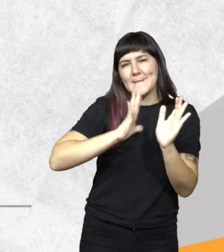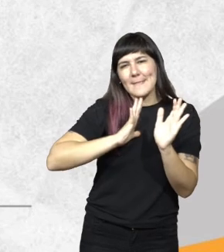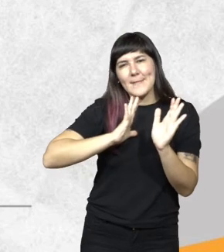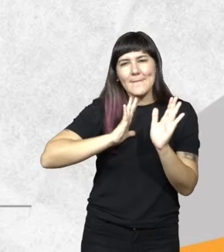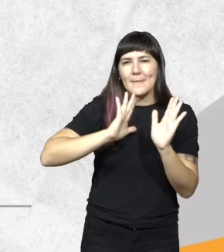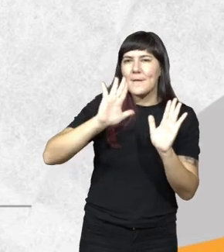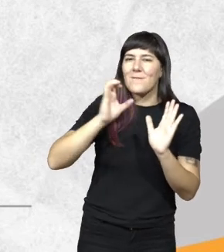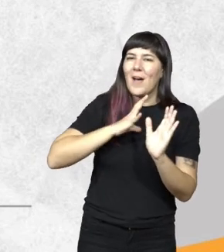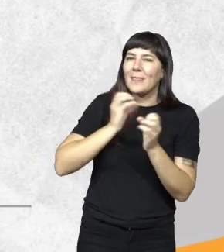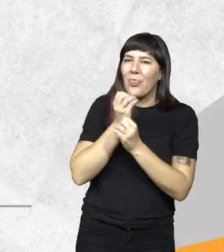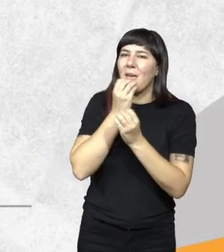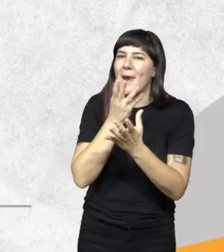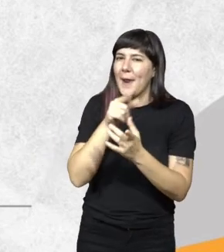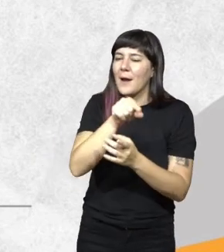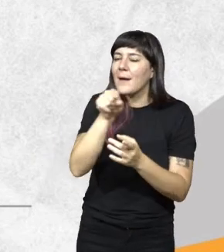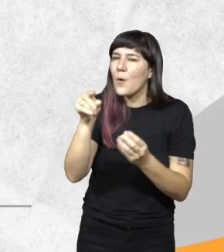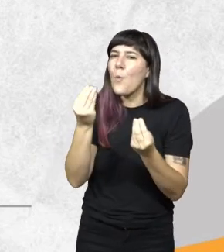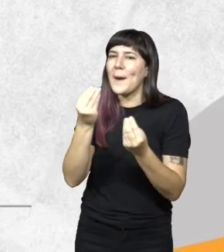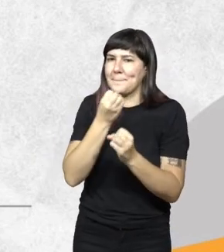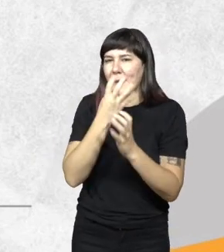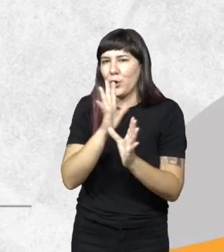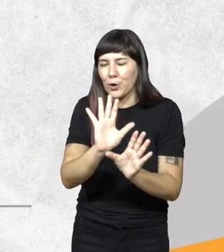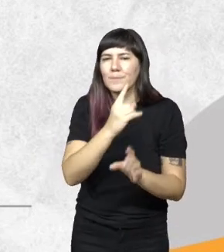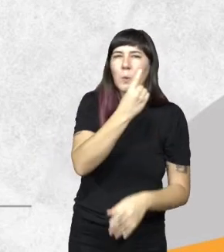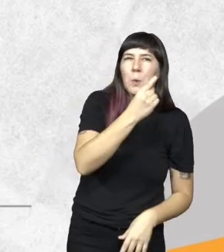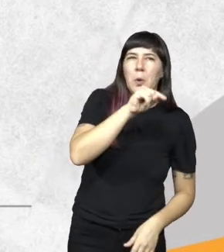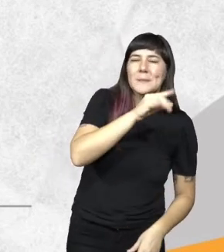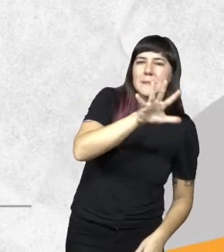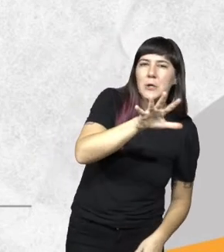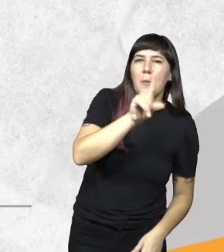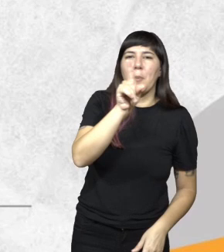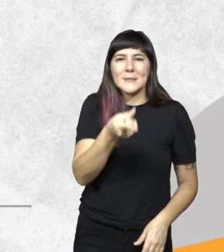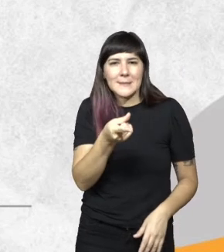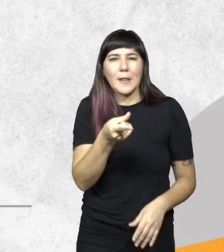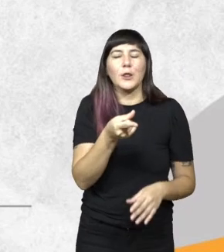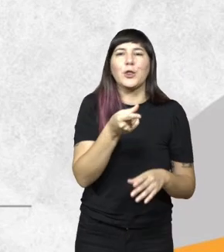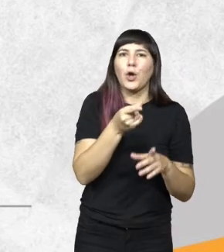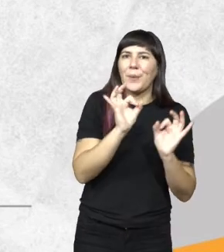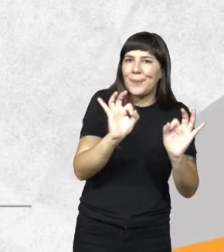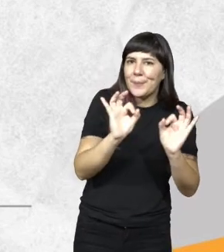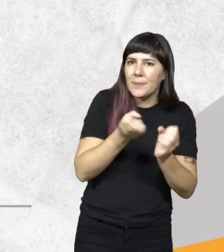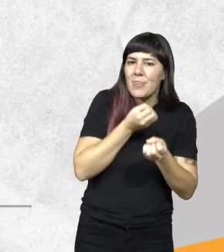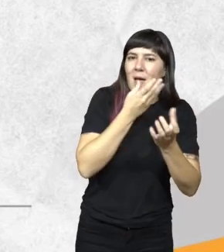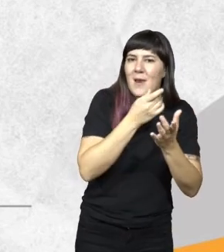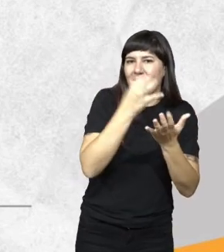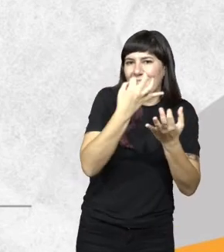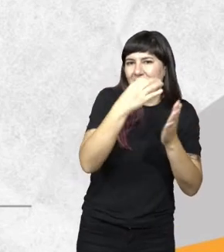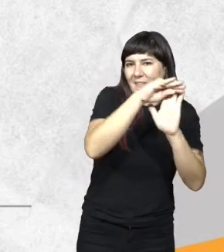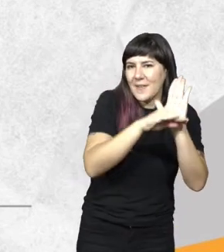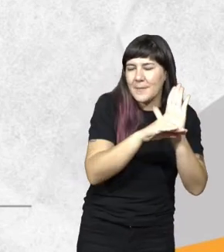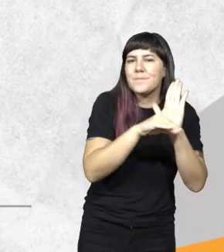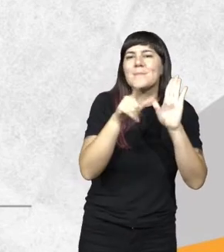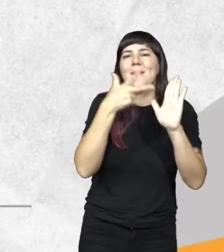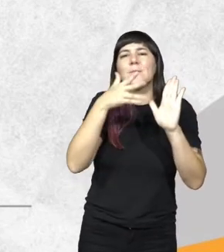de que declaren mejor, pero estamos entre el 1 y el 1,5% de scrap, lo cual es la verdad que muy bueno. Pero estamos